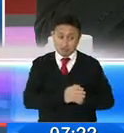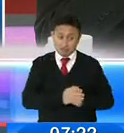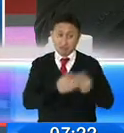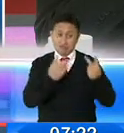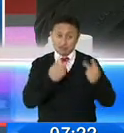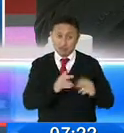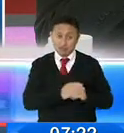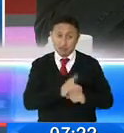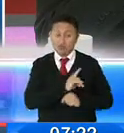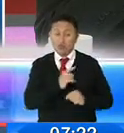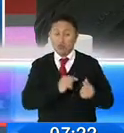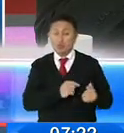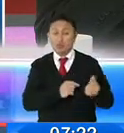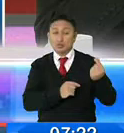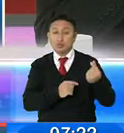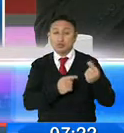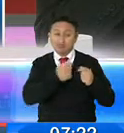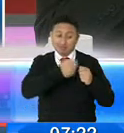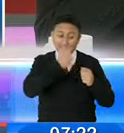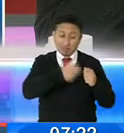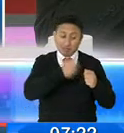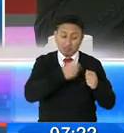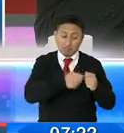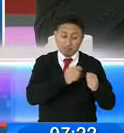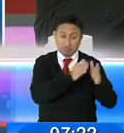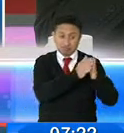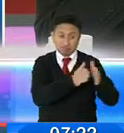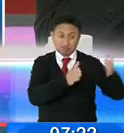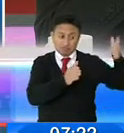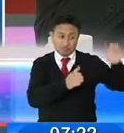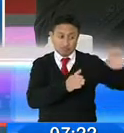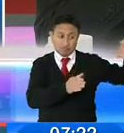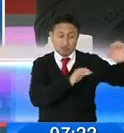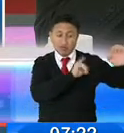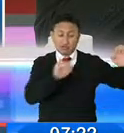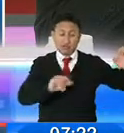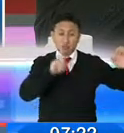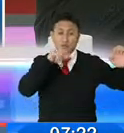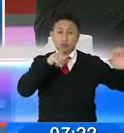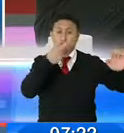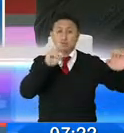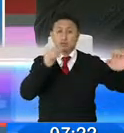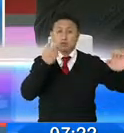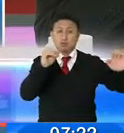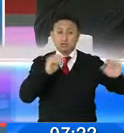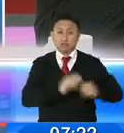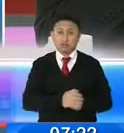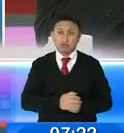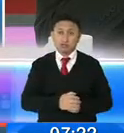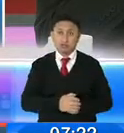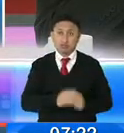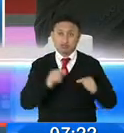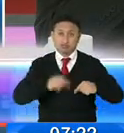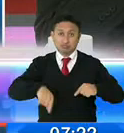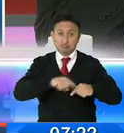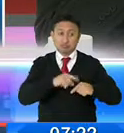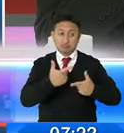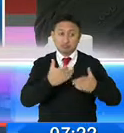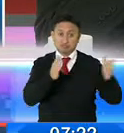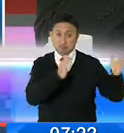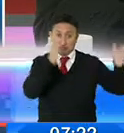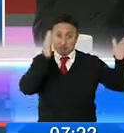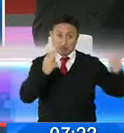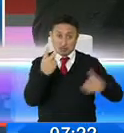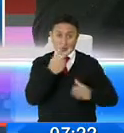tenido una utilidad contable durante el periodo enero-julio del 2020, pues cumpliendo con esa condición